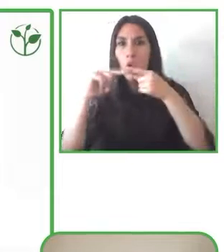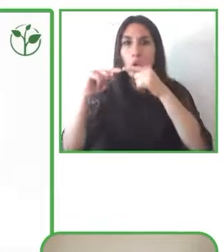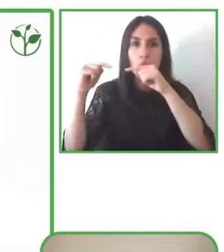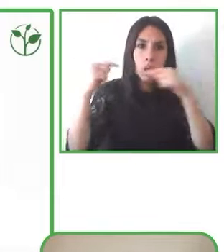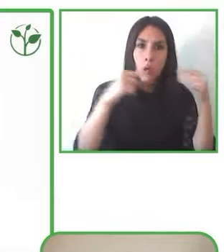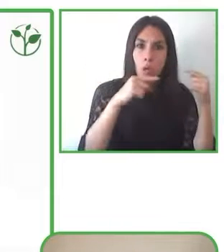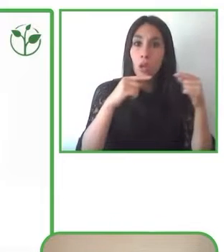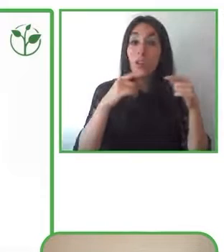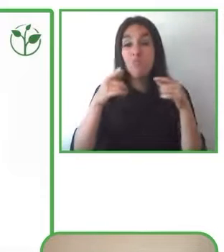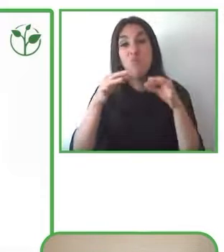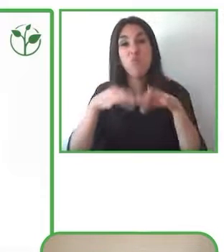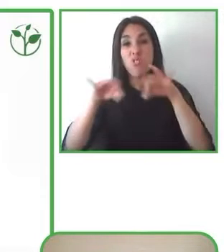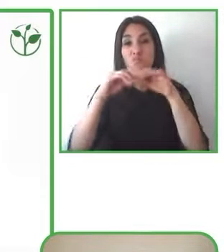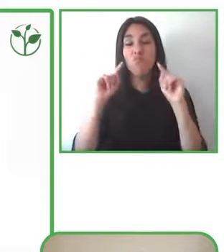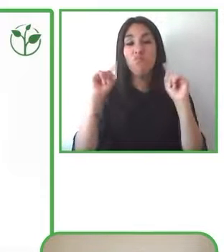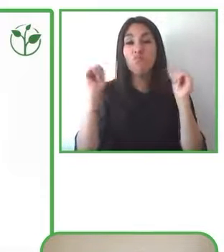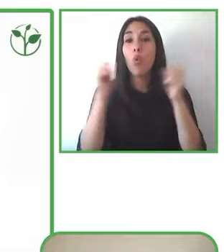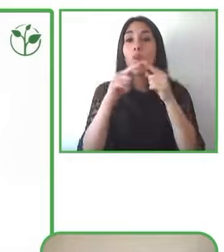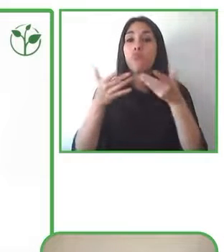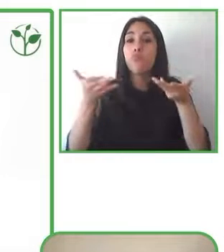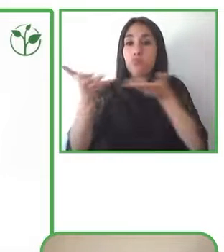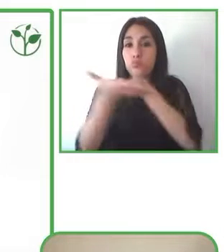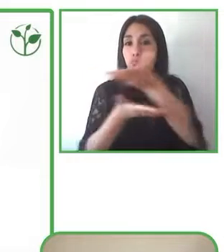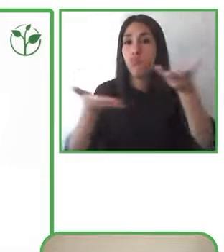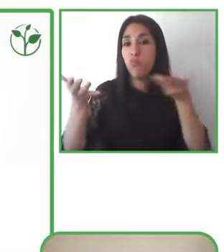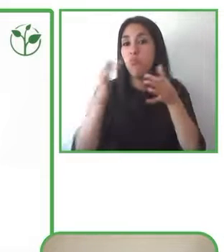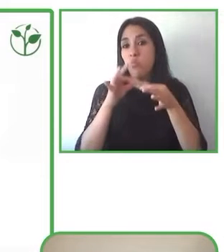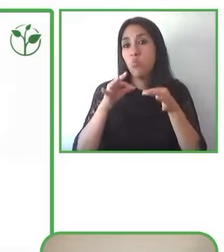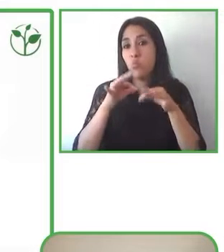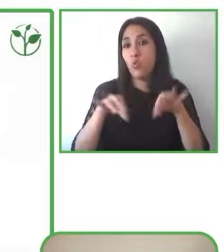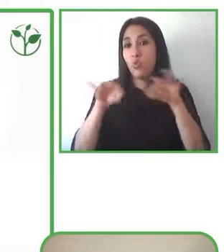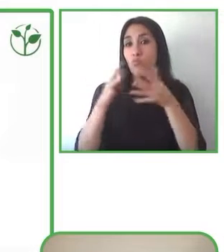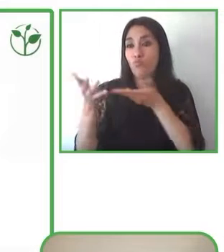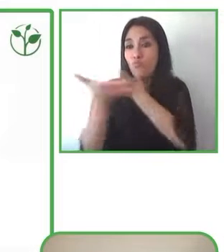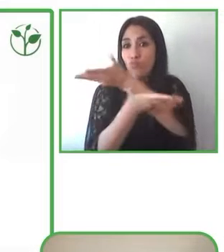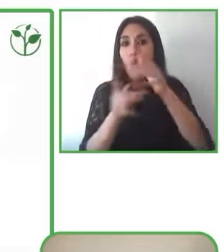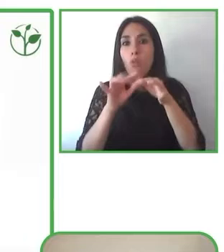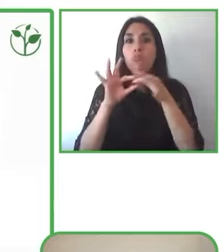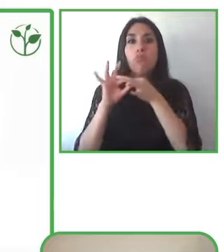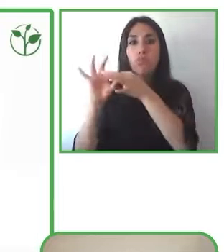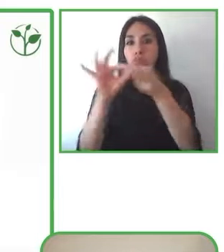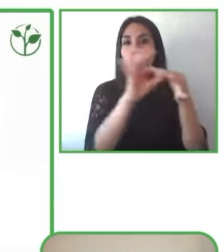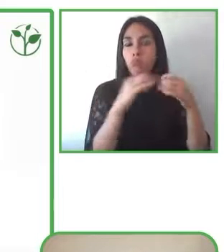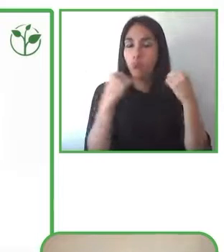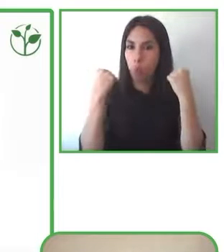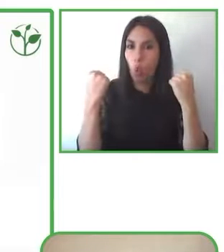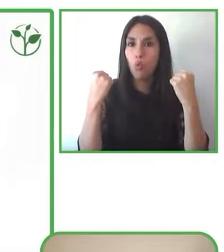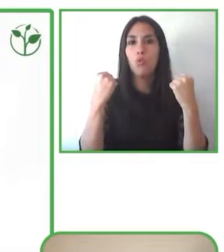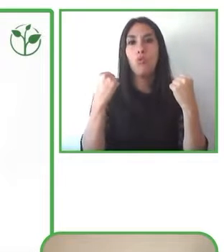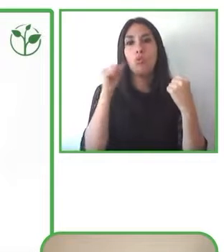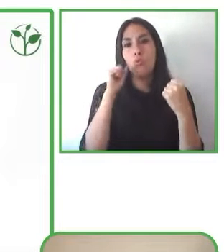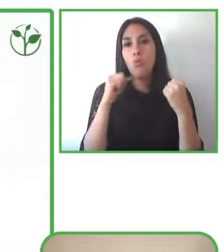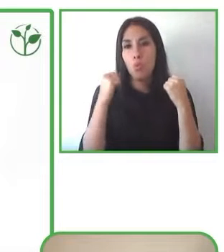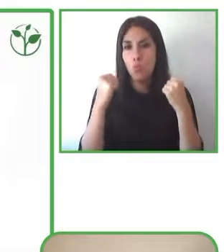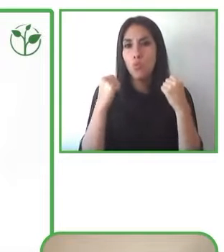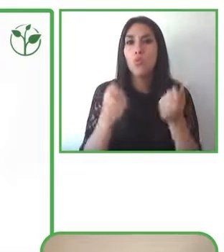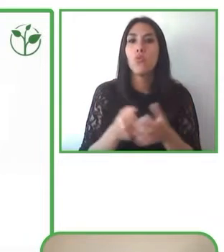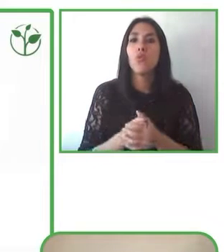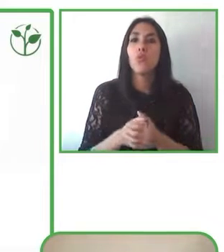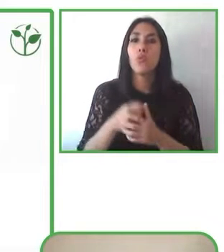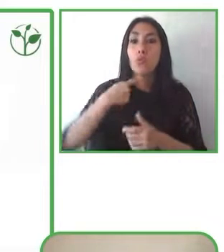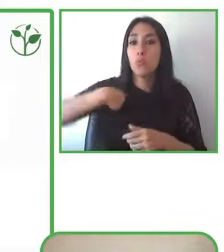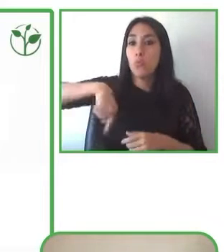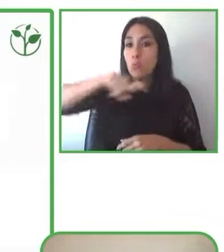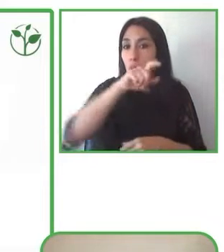bueno pues porque la unión hace la fuerza y porque en el fondo no somos tantos los especialistas en accesibilidad y que es bueno que se conozcan